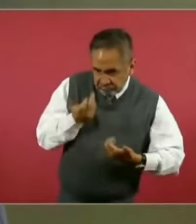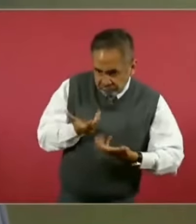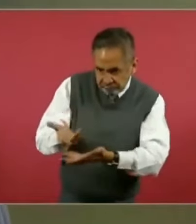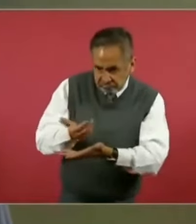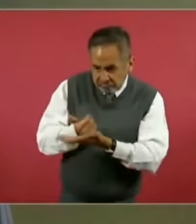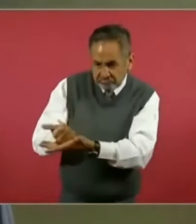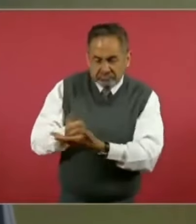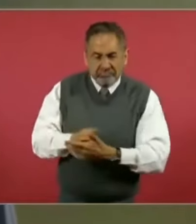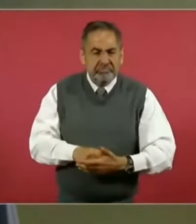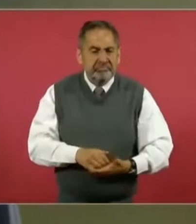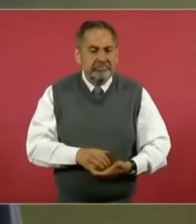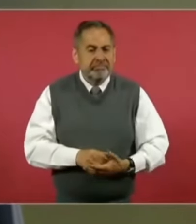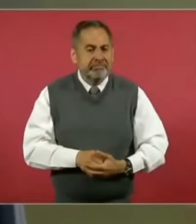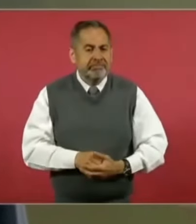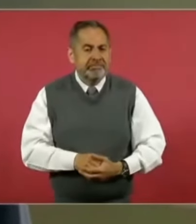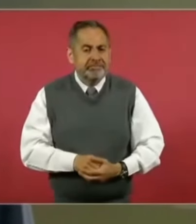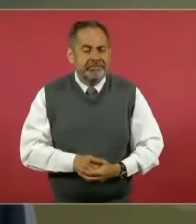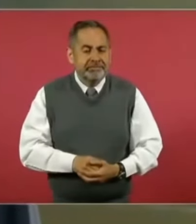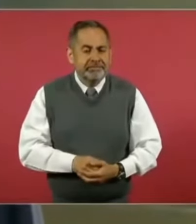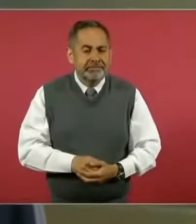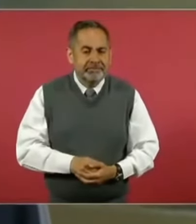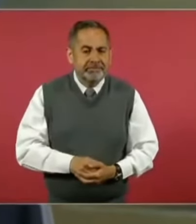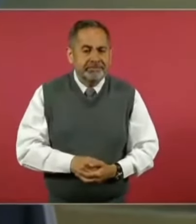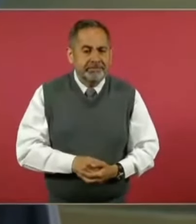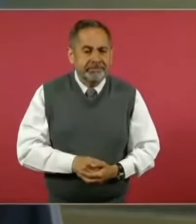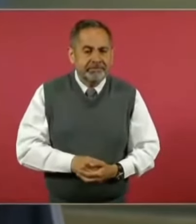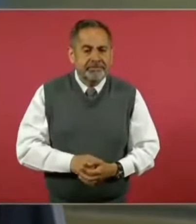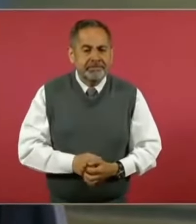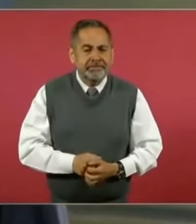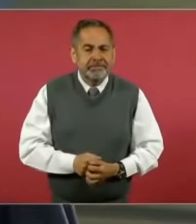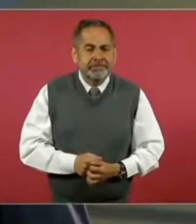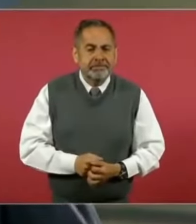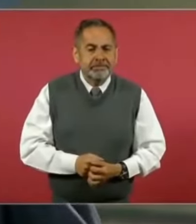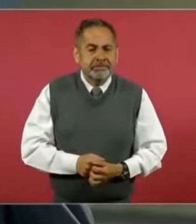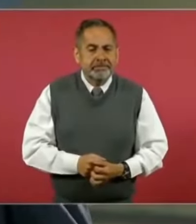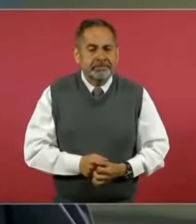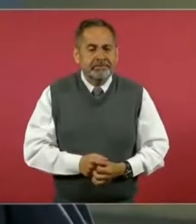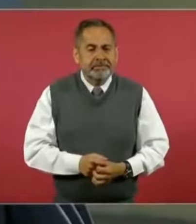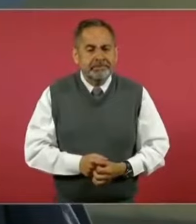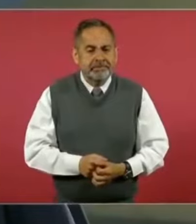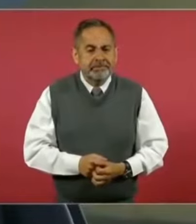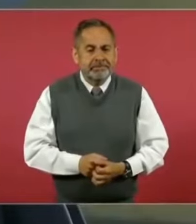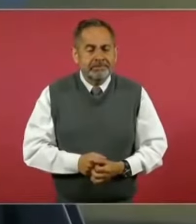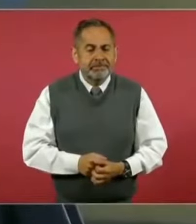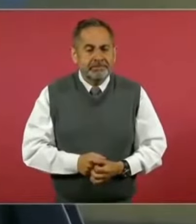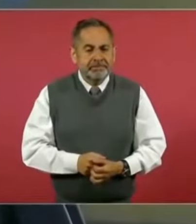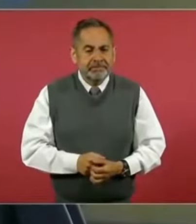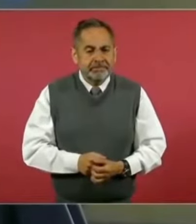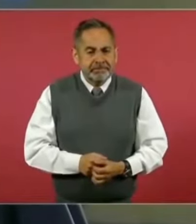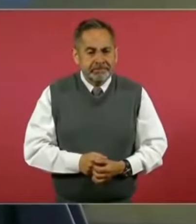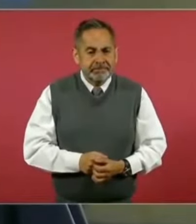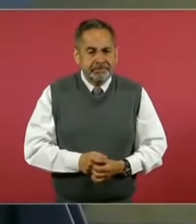había actuado en